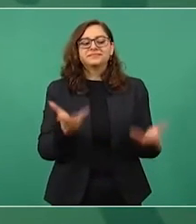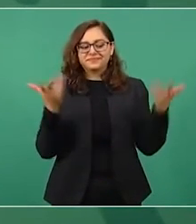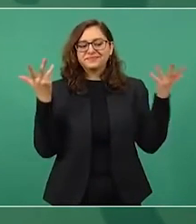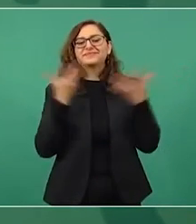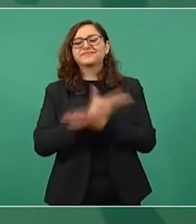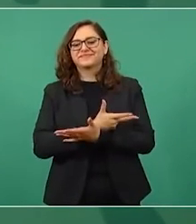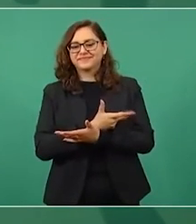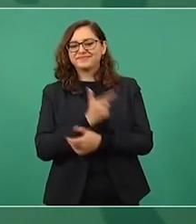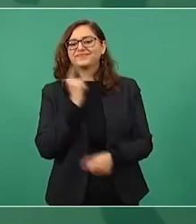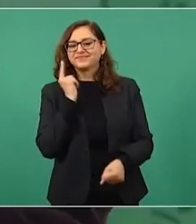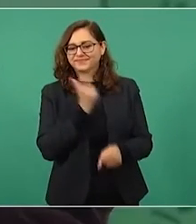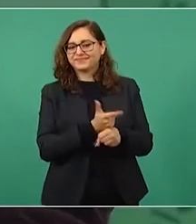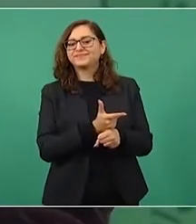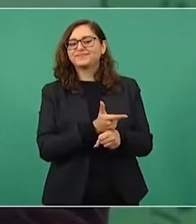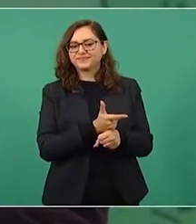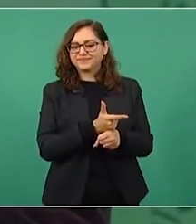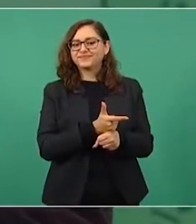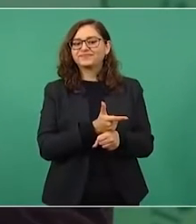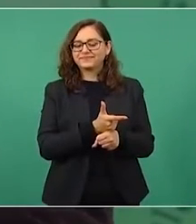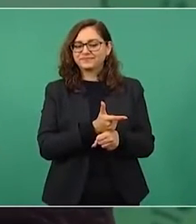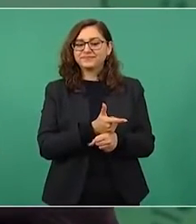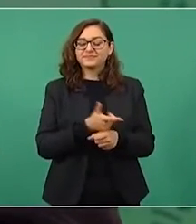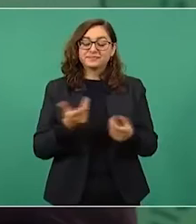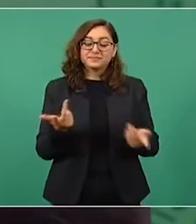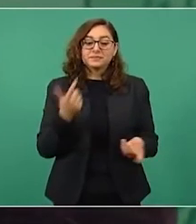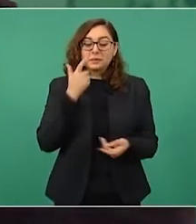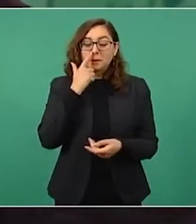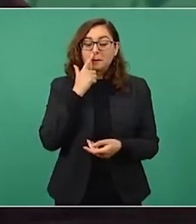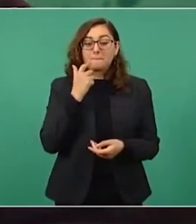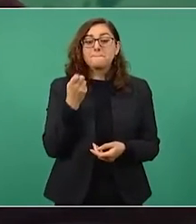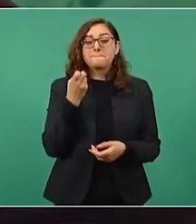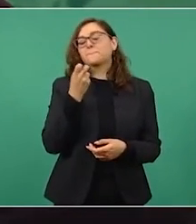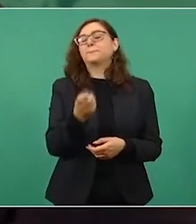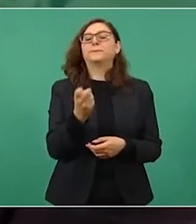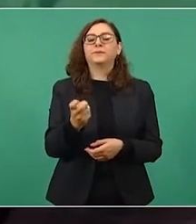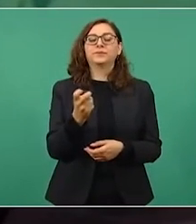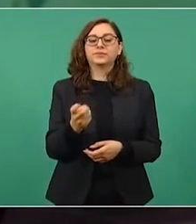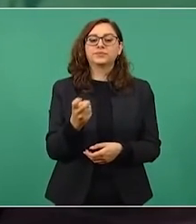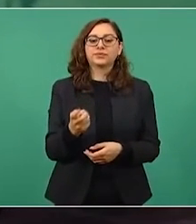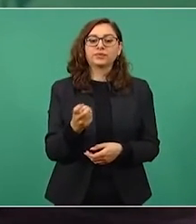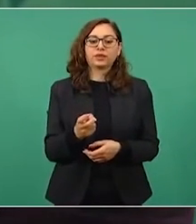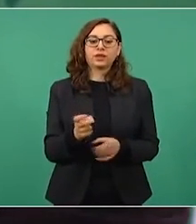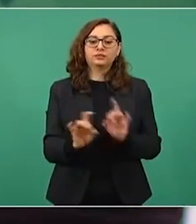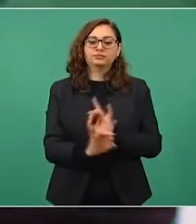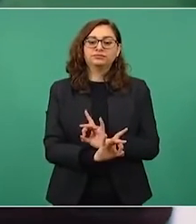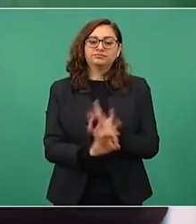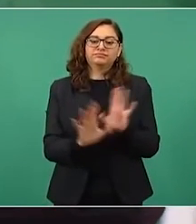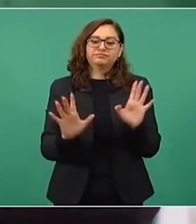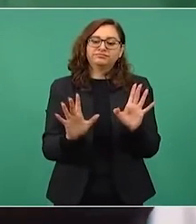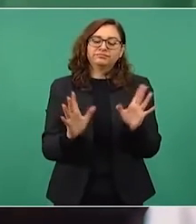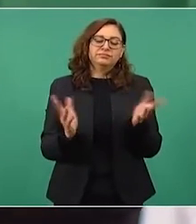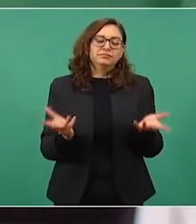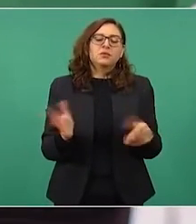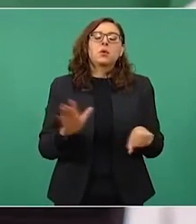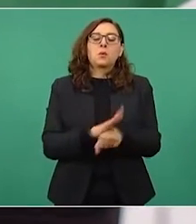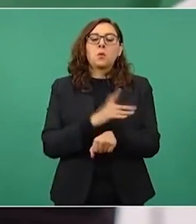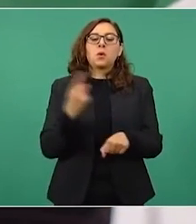Pero es esa política del viejo régimen